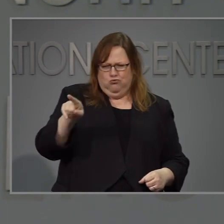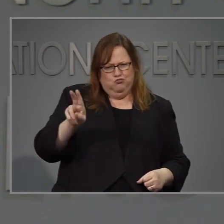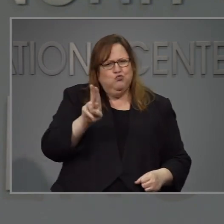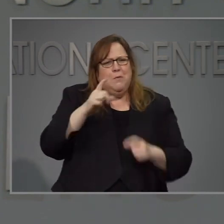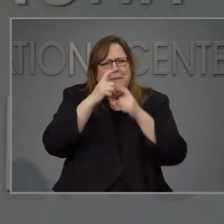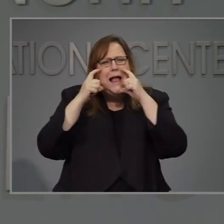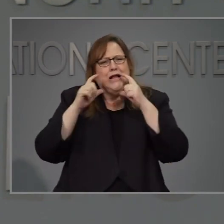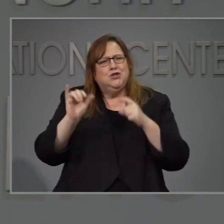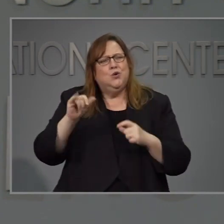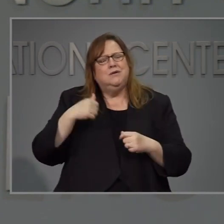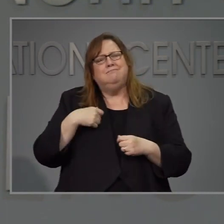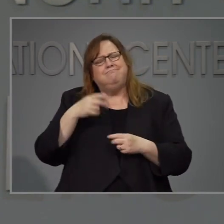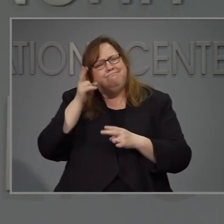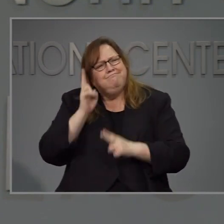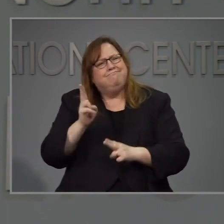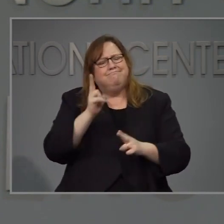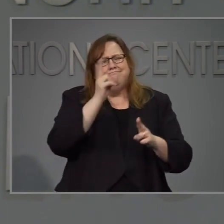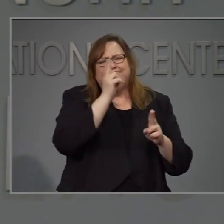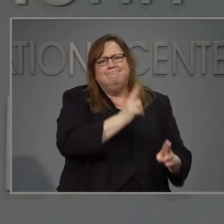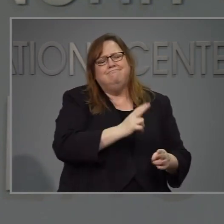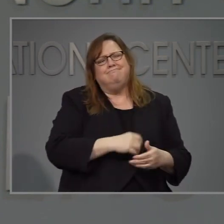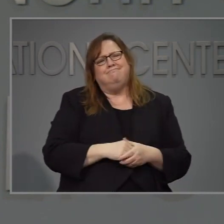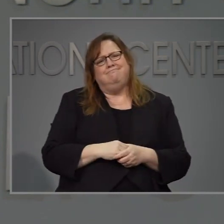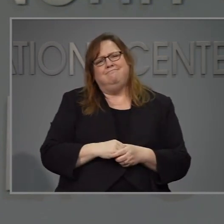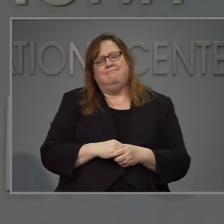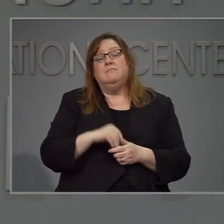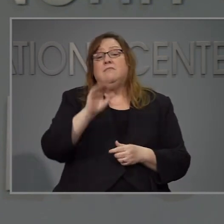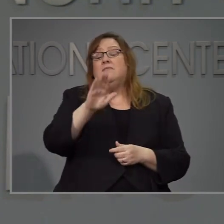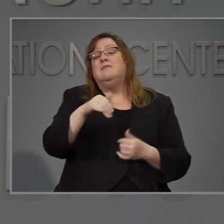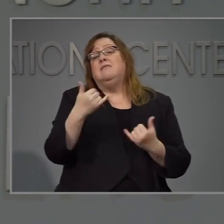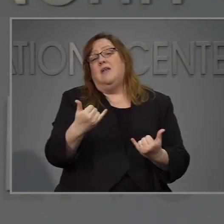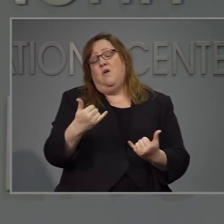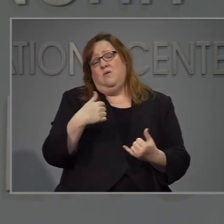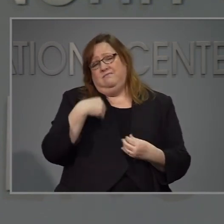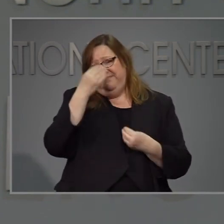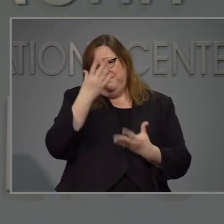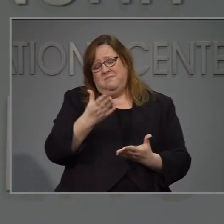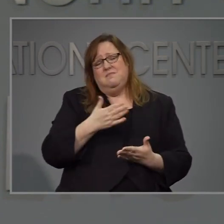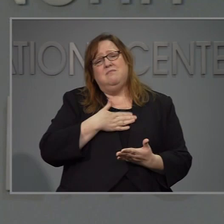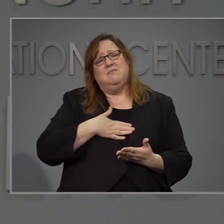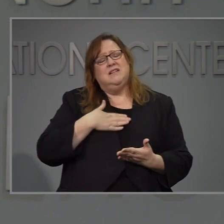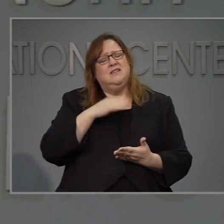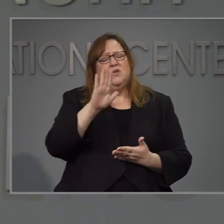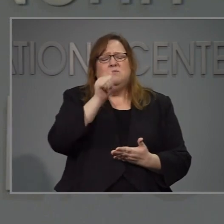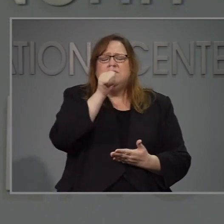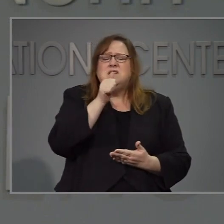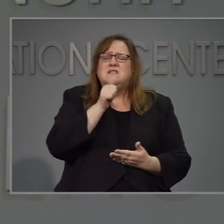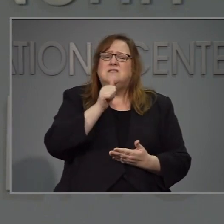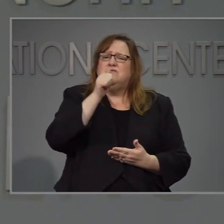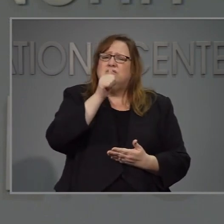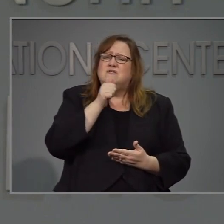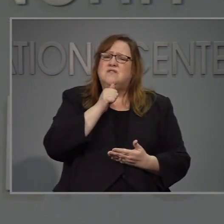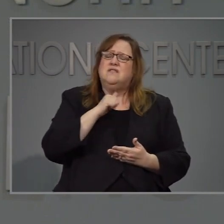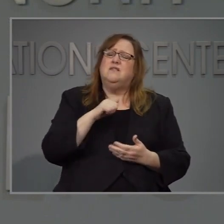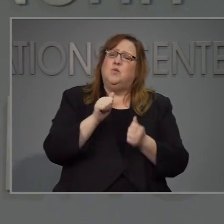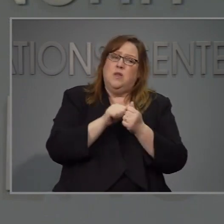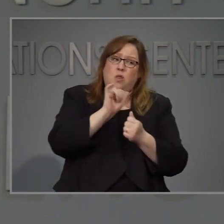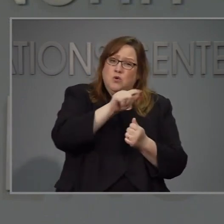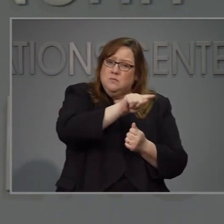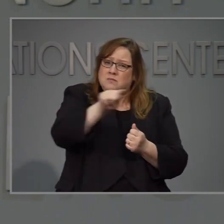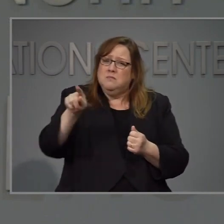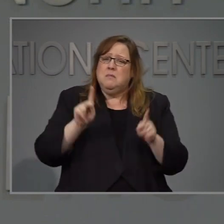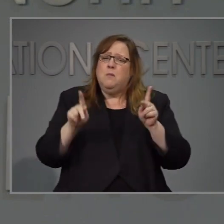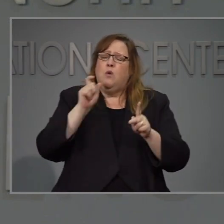todos que sean pacientes y comprendan. que los héroes de primera línea son los que están trabajando como